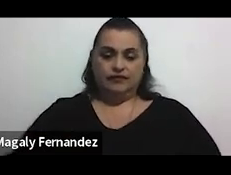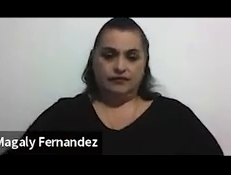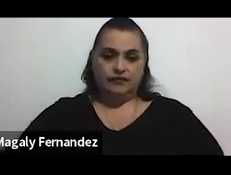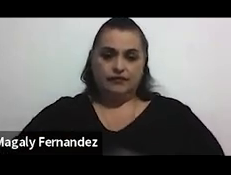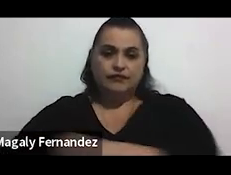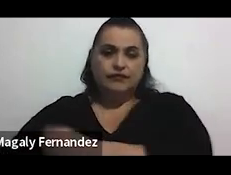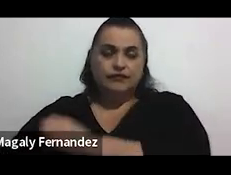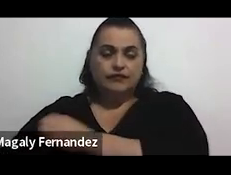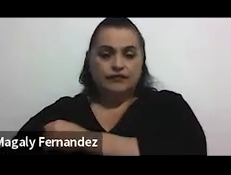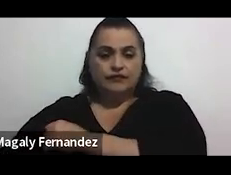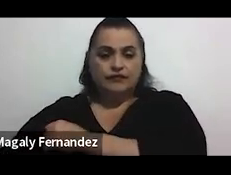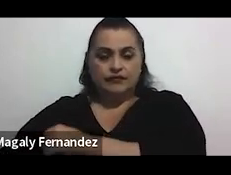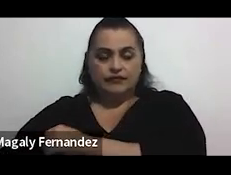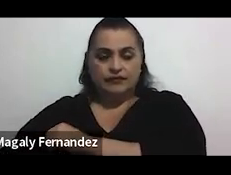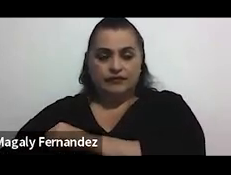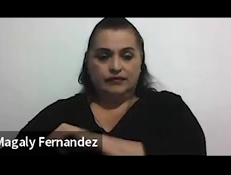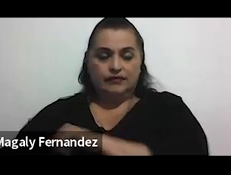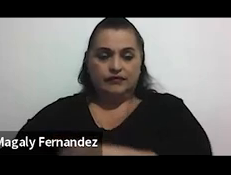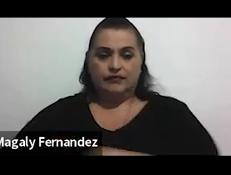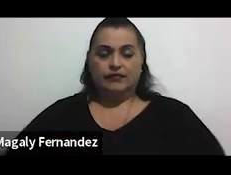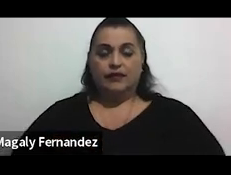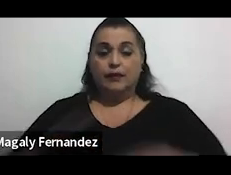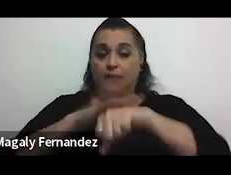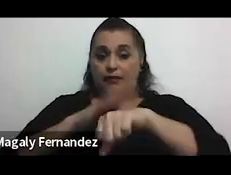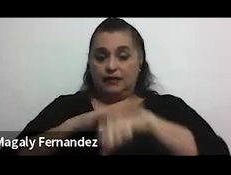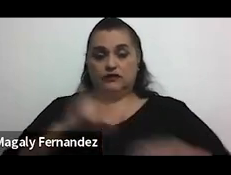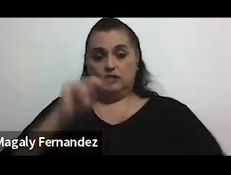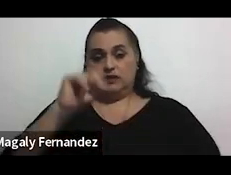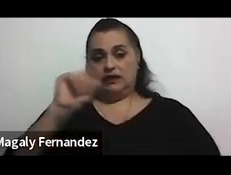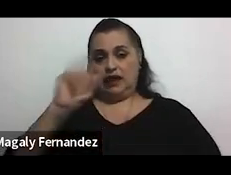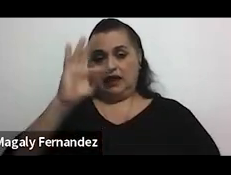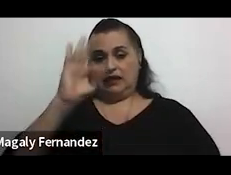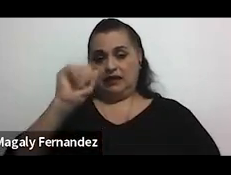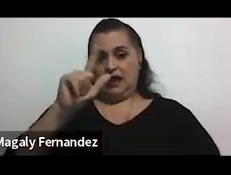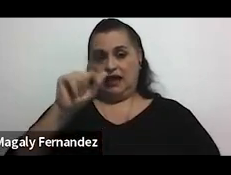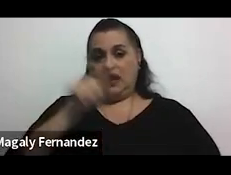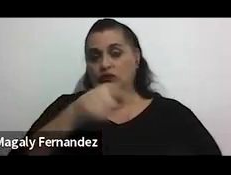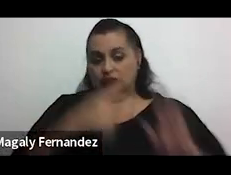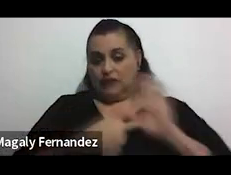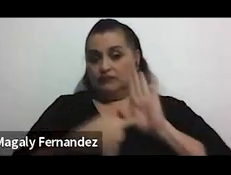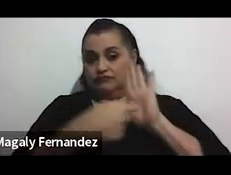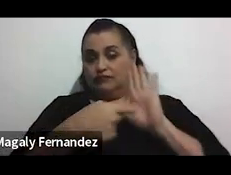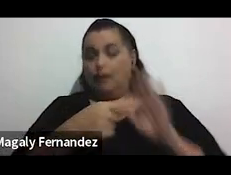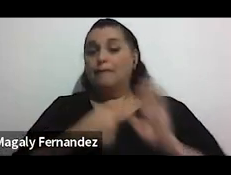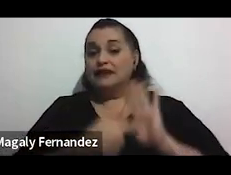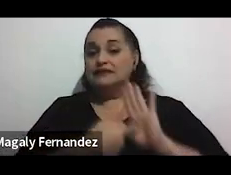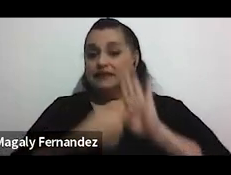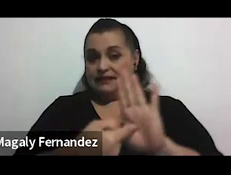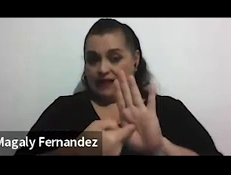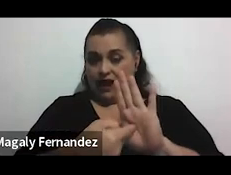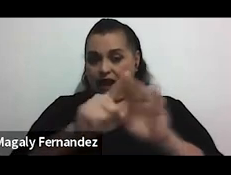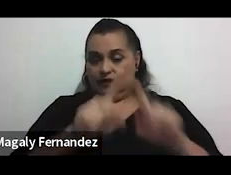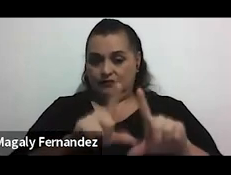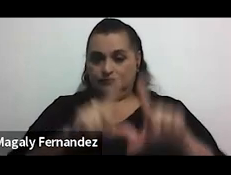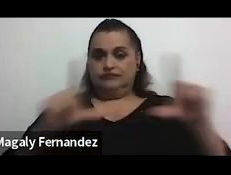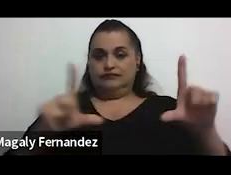Bueno, no sé qué... Permiso, Natalia. Nada más, dale presentar. En la primera diapositiva, ponte allí, párate